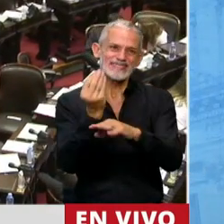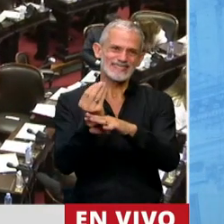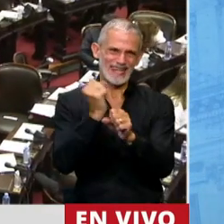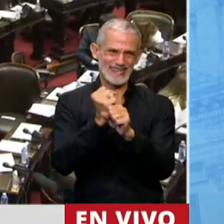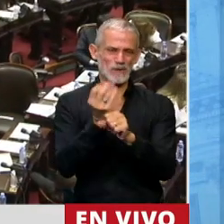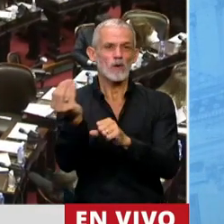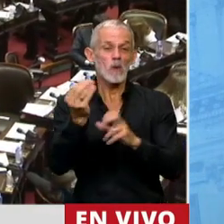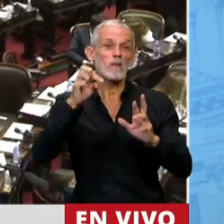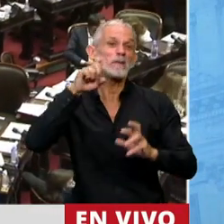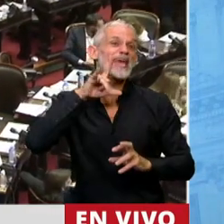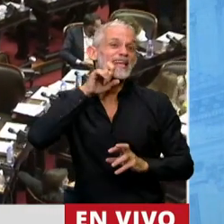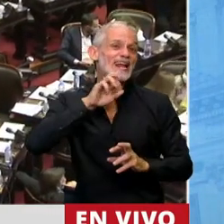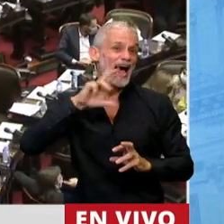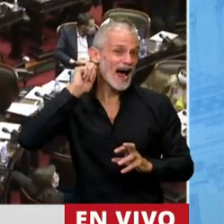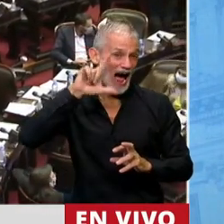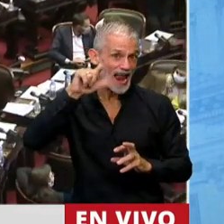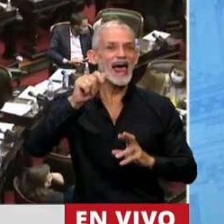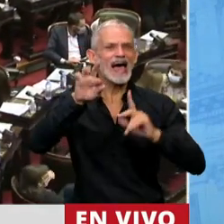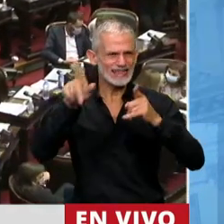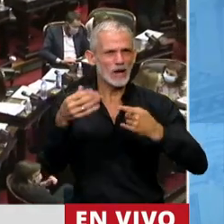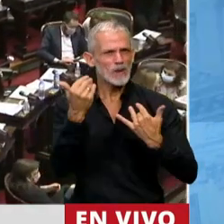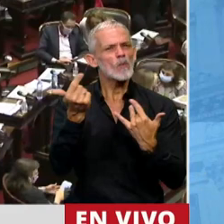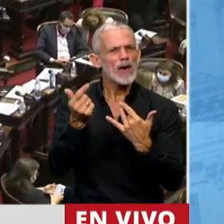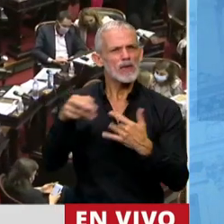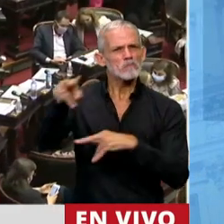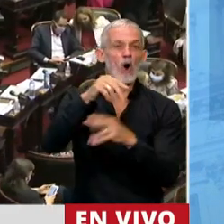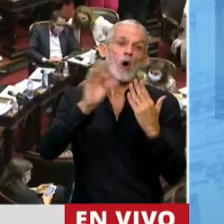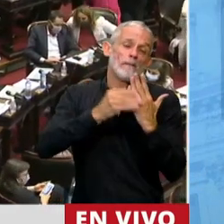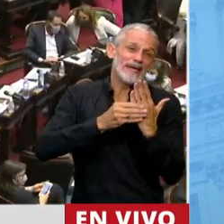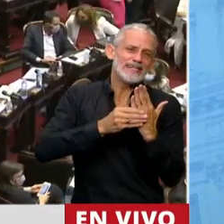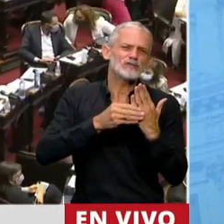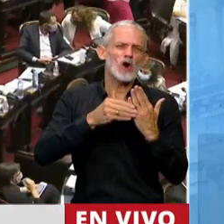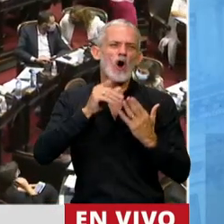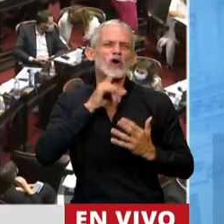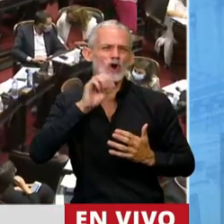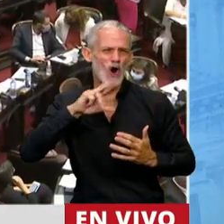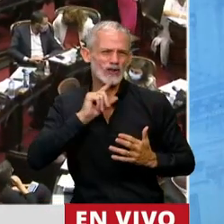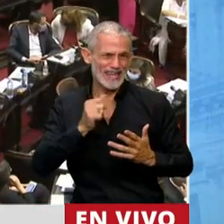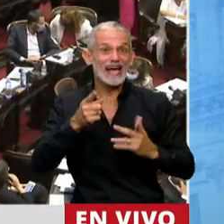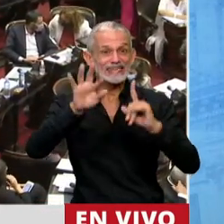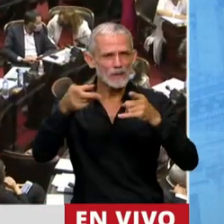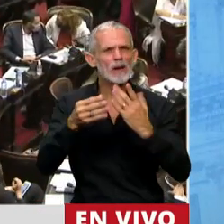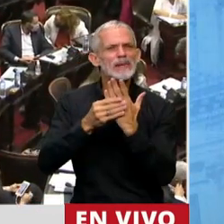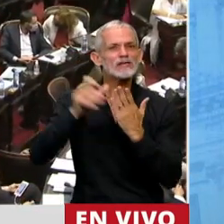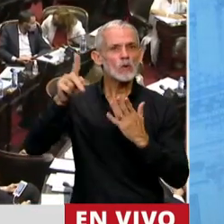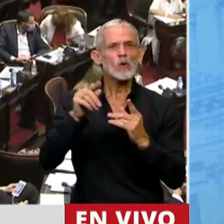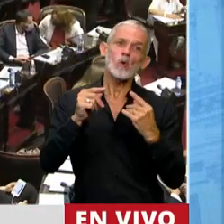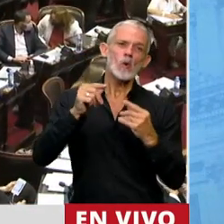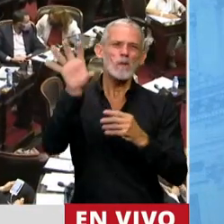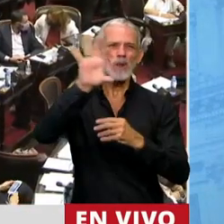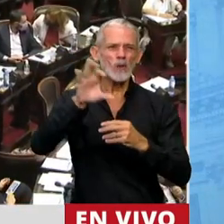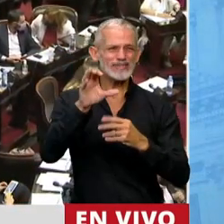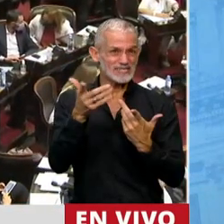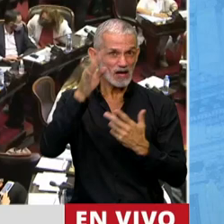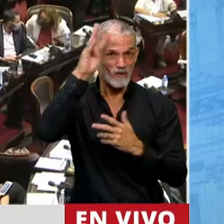Pietragala, a quien también le decía un pronto restablecimiento, como el Ministro Trota o como ministros locales que salen y entran de la provincia, pero